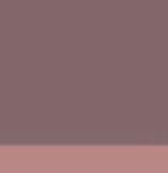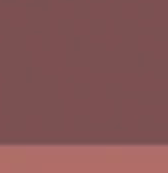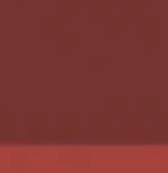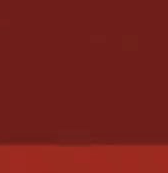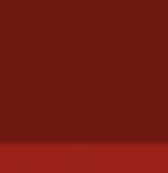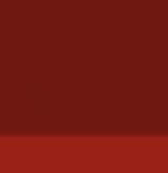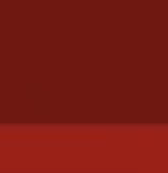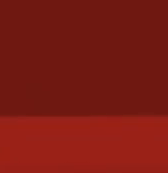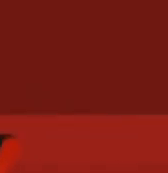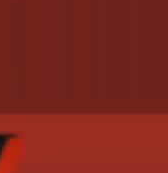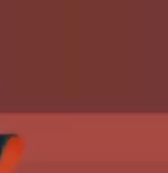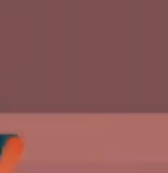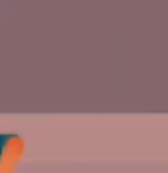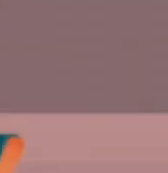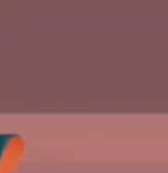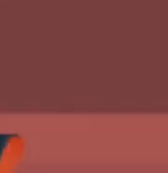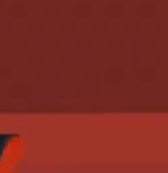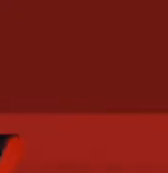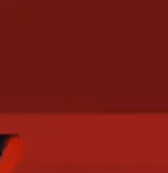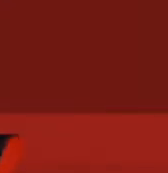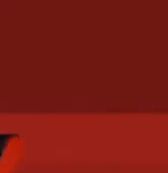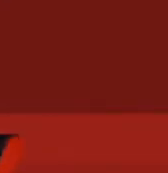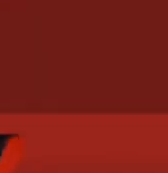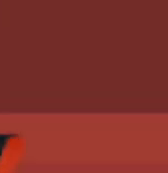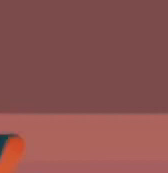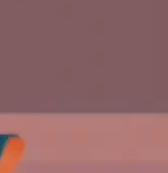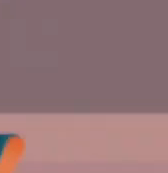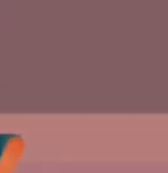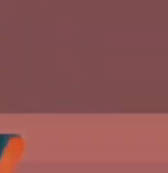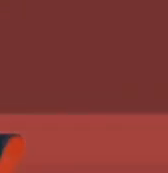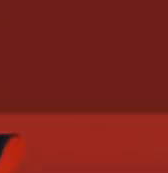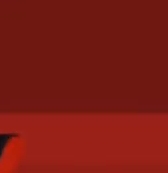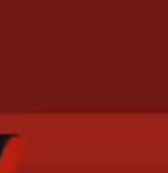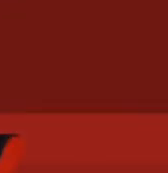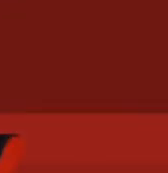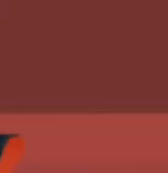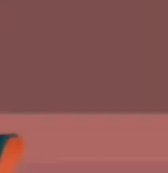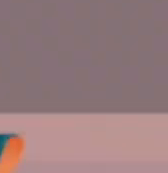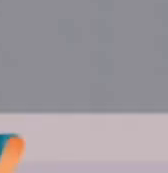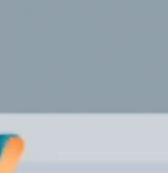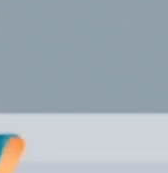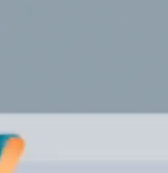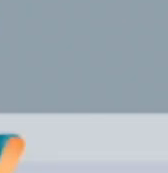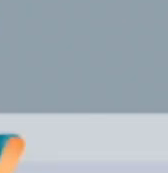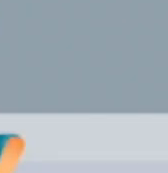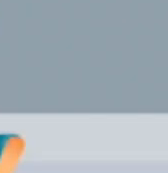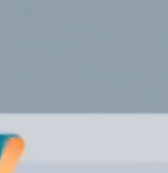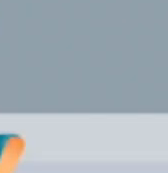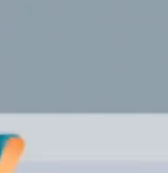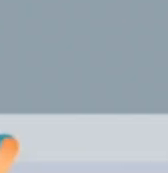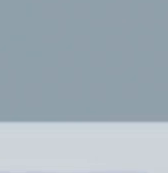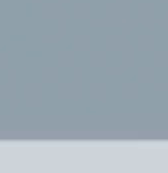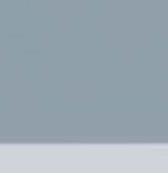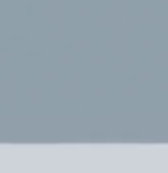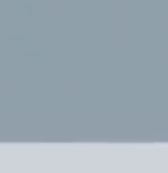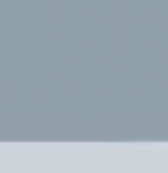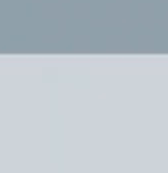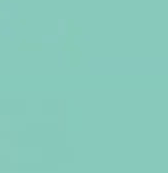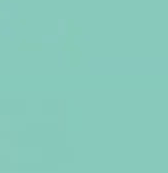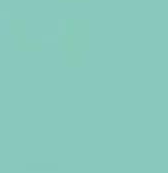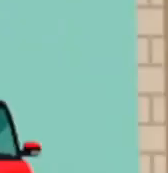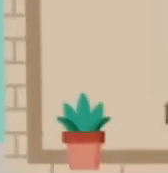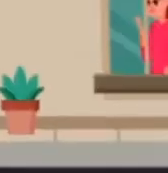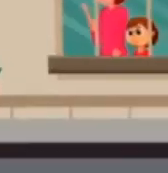tú o alguien que conoces vive una situación como esta, marca al 911 donde atenderán tu caso. No estás sola.